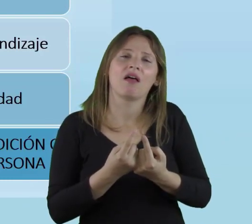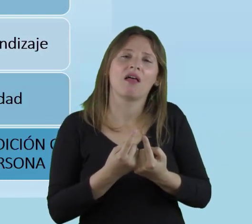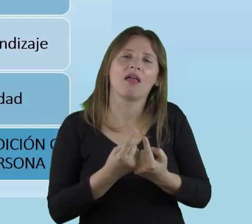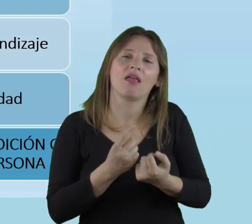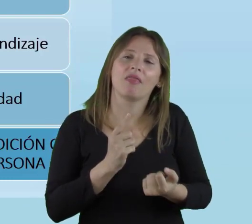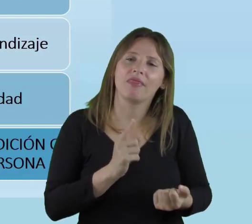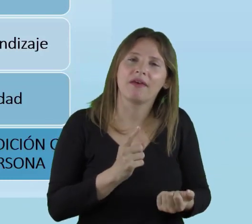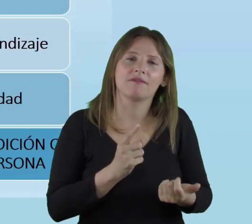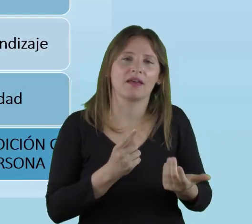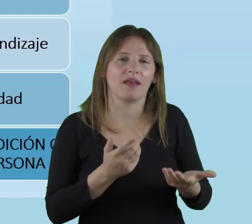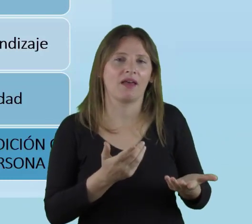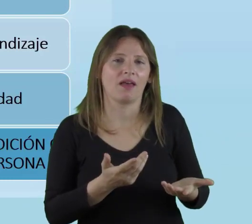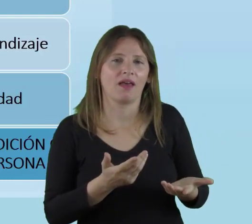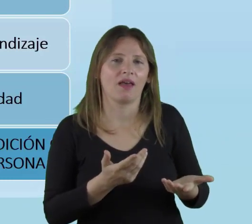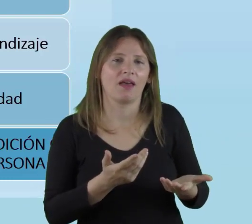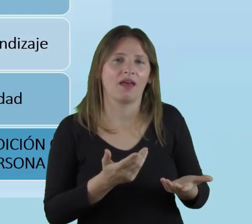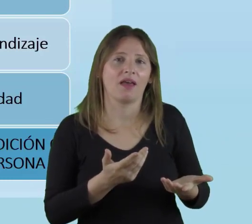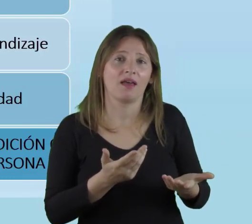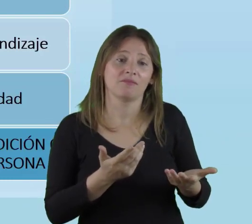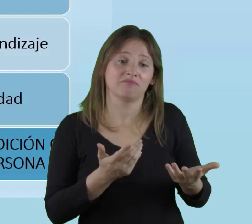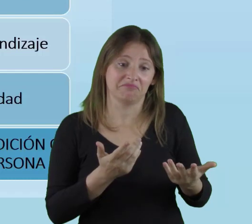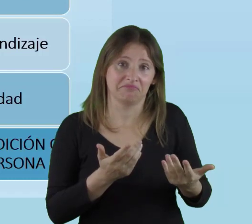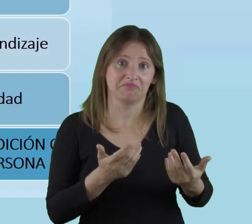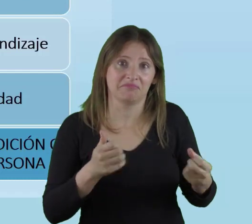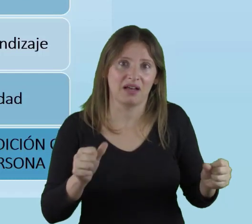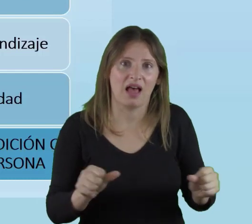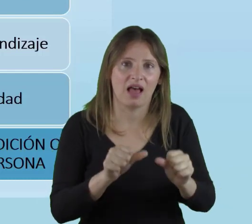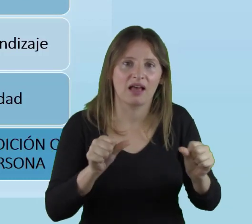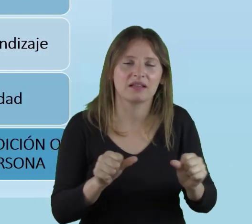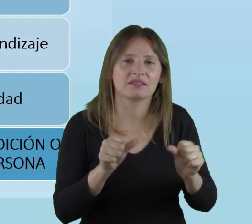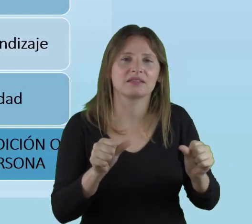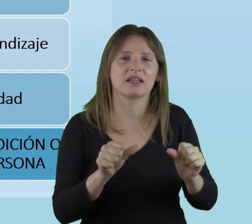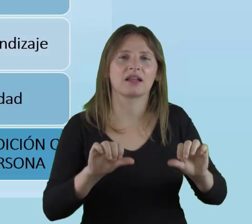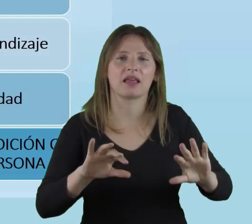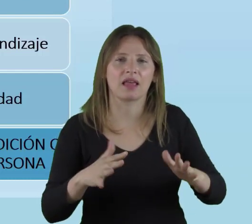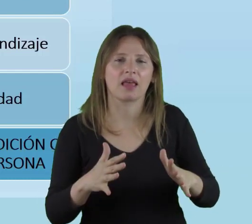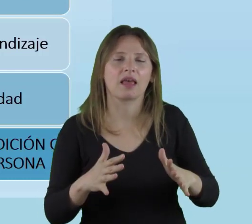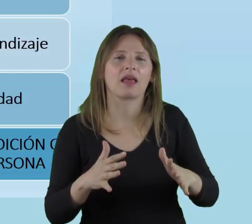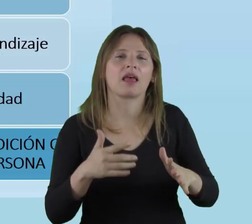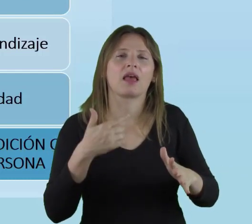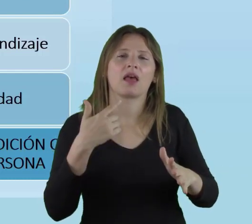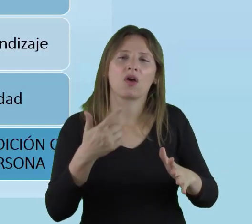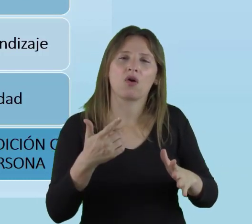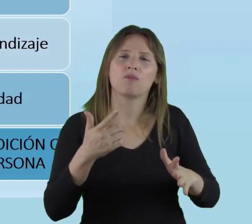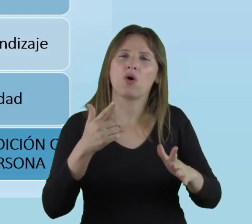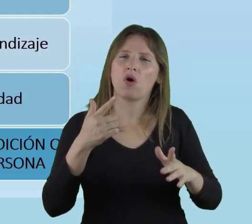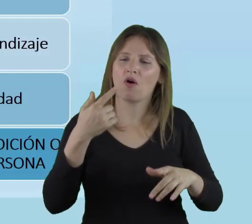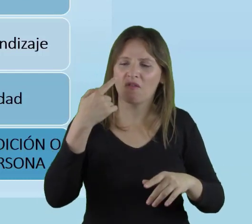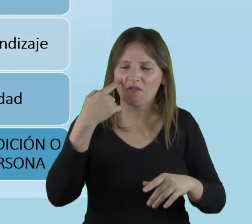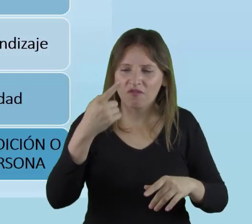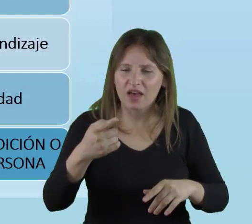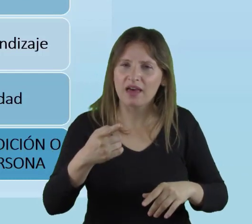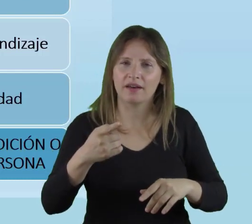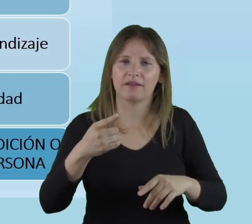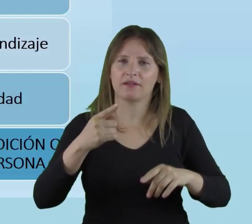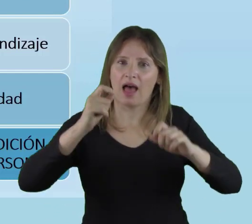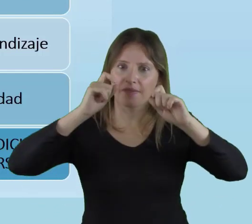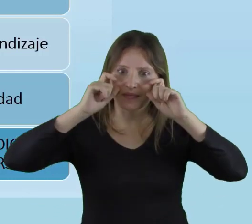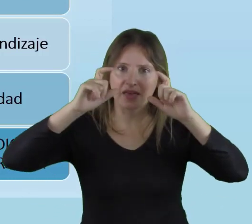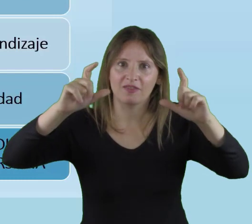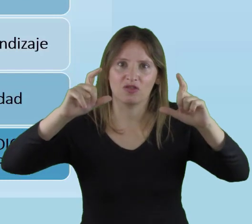hacer lo posible por tener una lupa muy